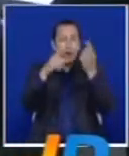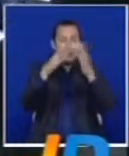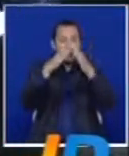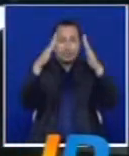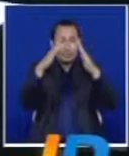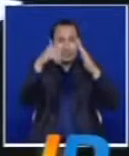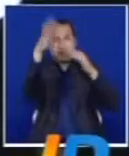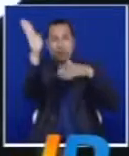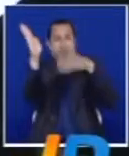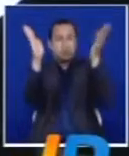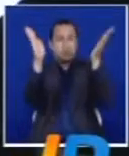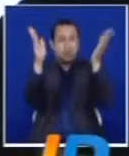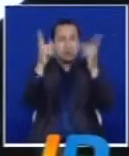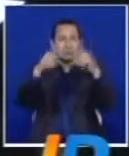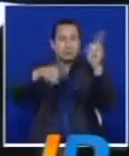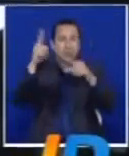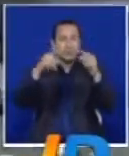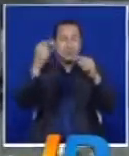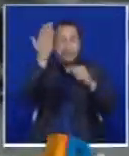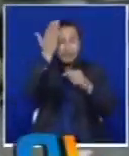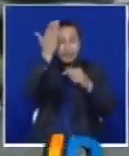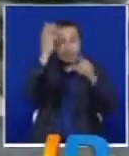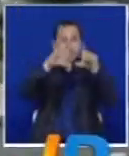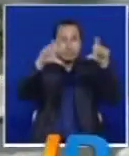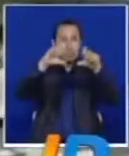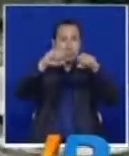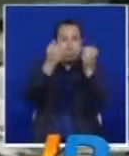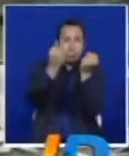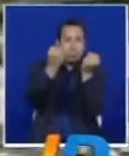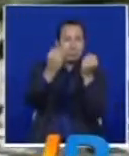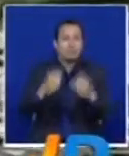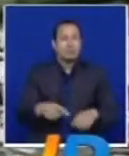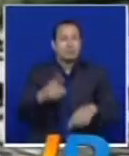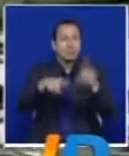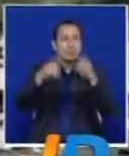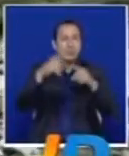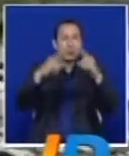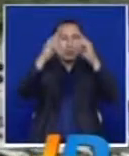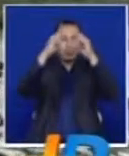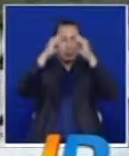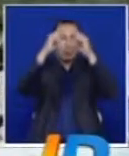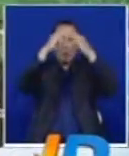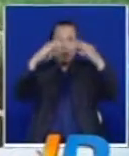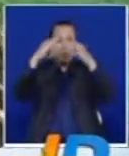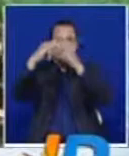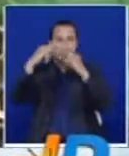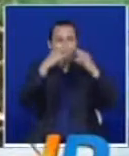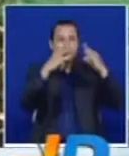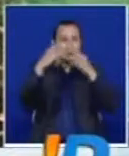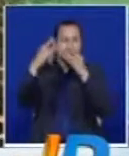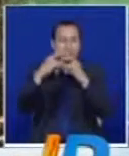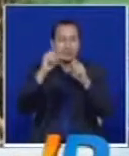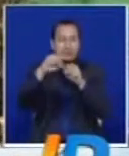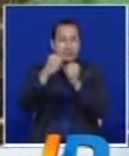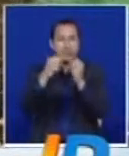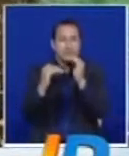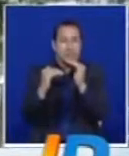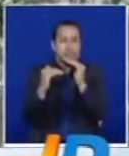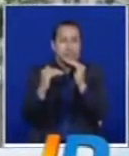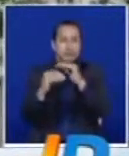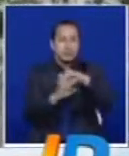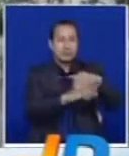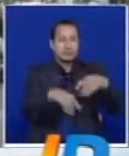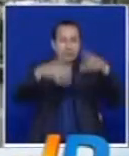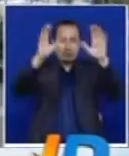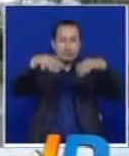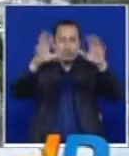vemos que las vigas se partieron, las tejas de Terní también están averiadas. Los fuertes vientos y el granizo